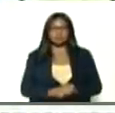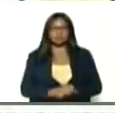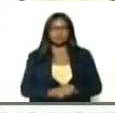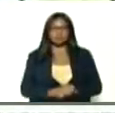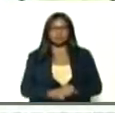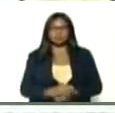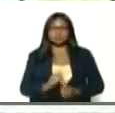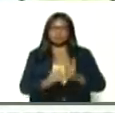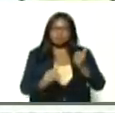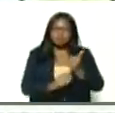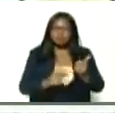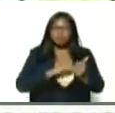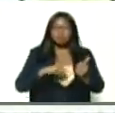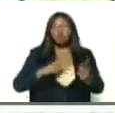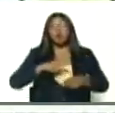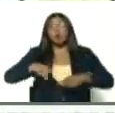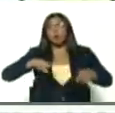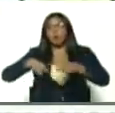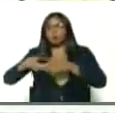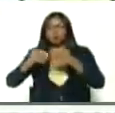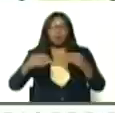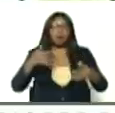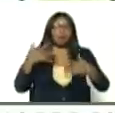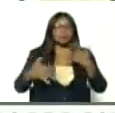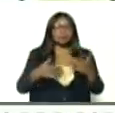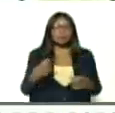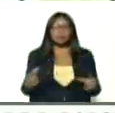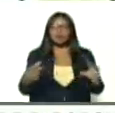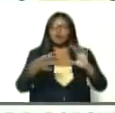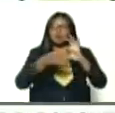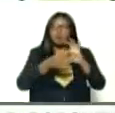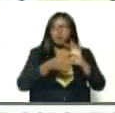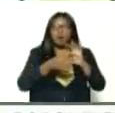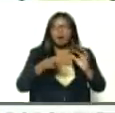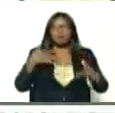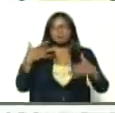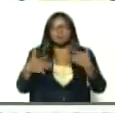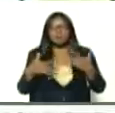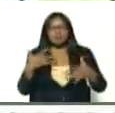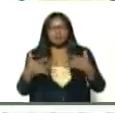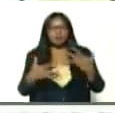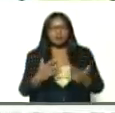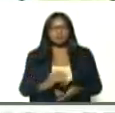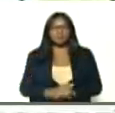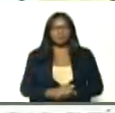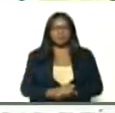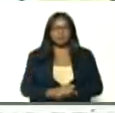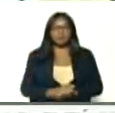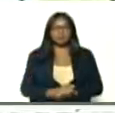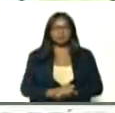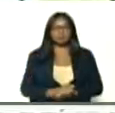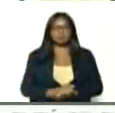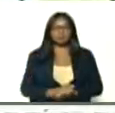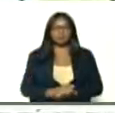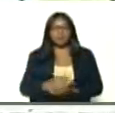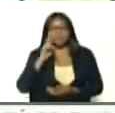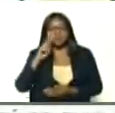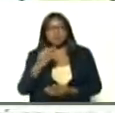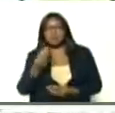coordinando, para que todas las actividades, vinculadas, la actividad, valga la redundancia,